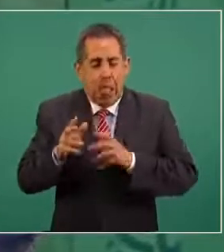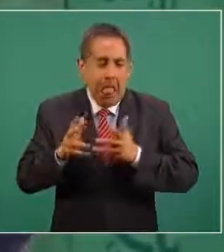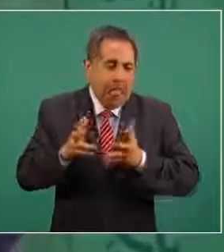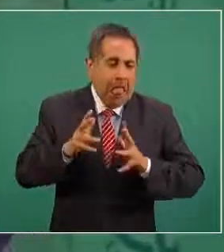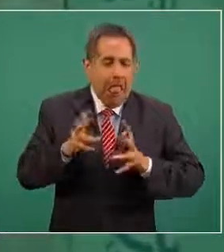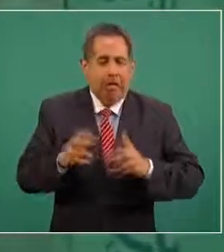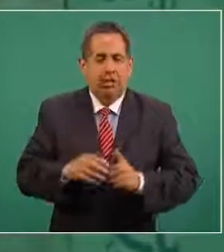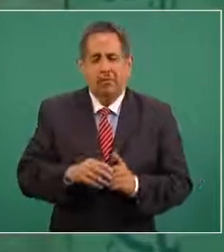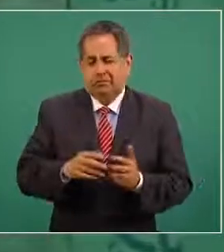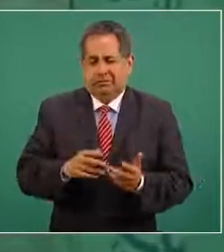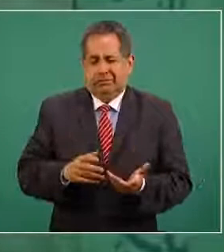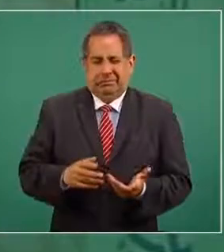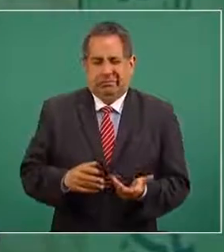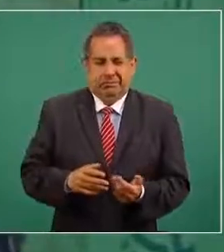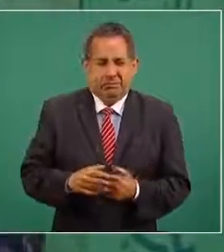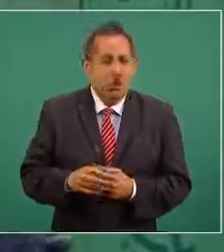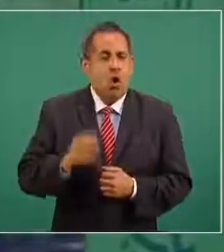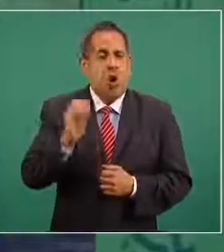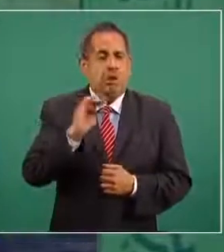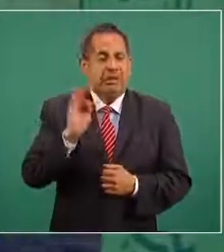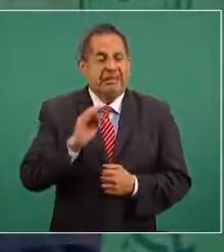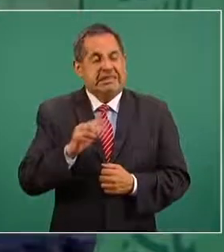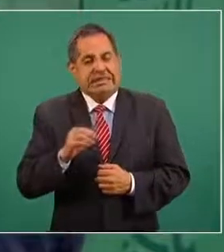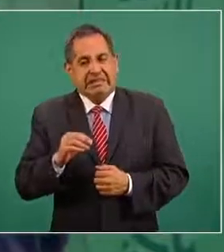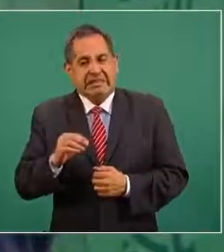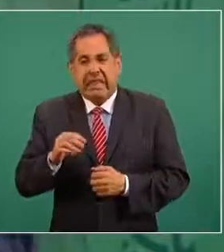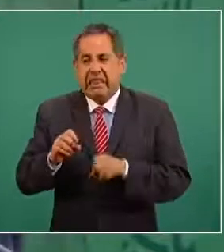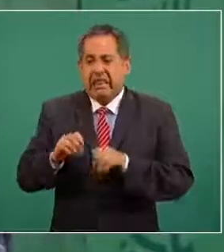o se van a enojar